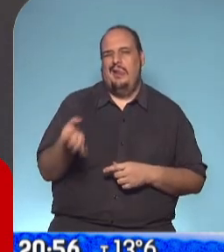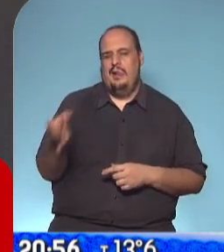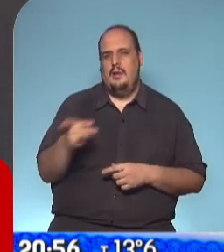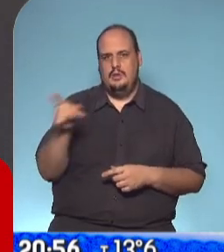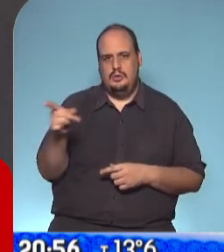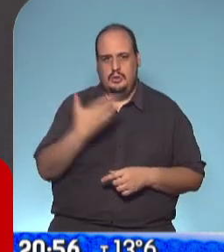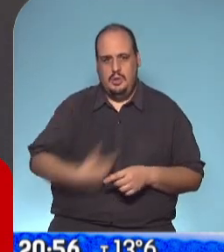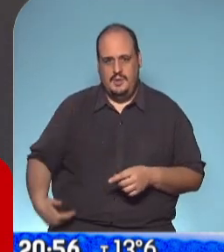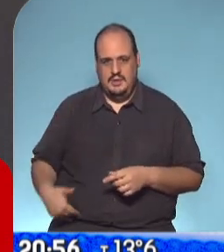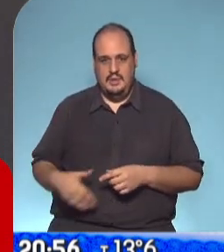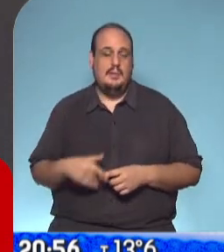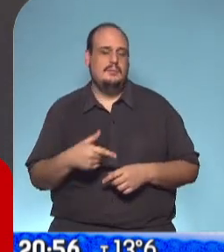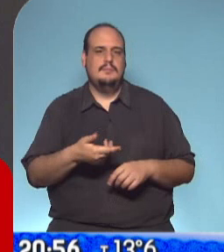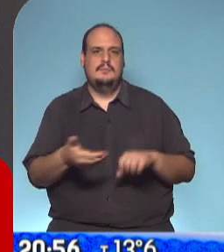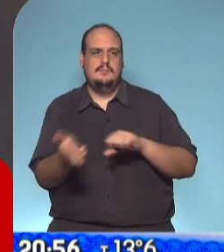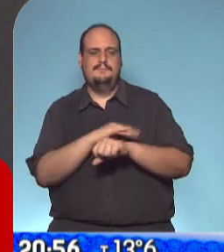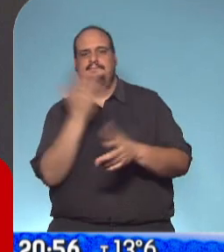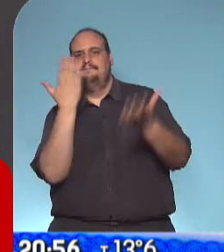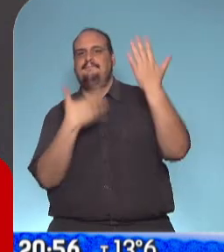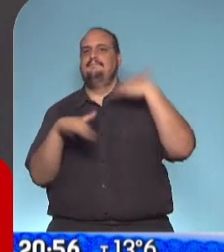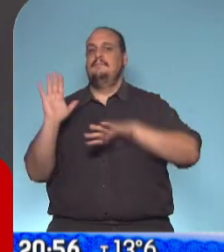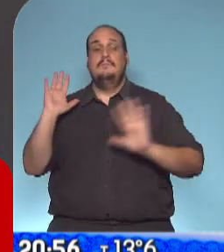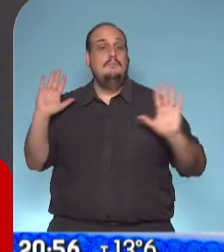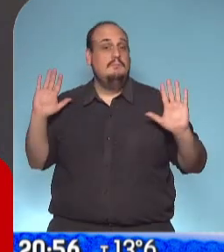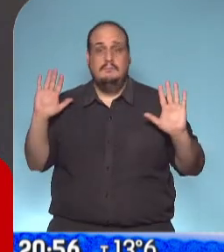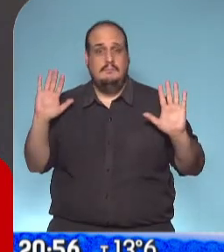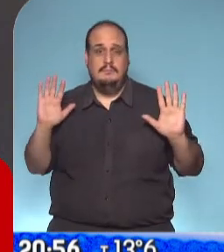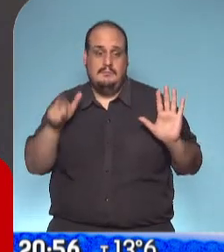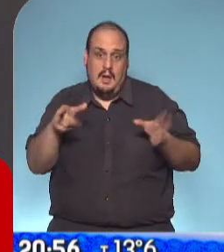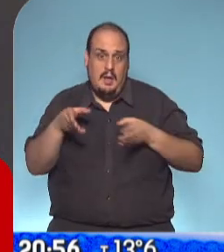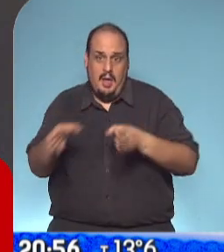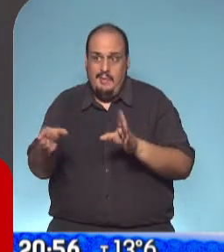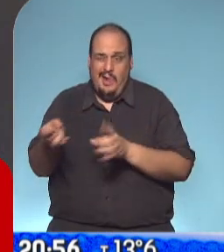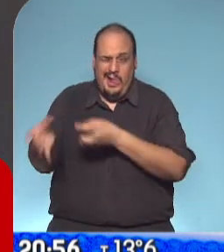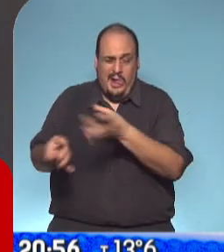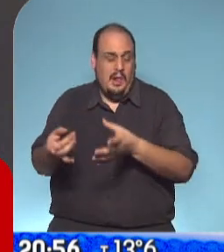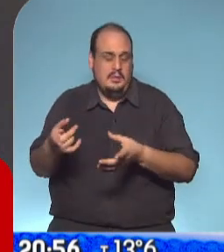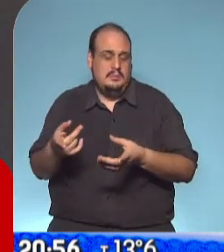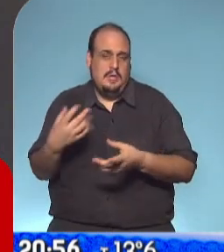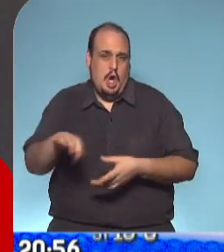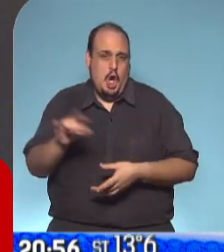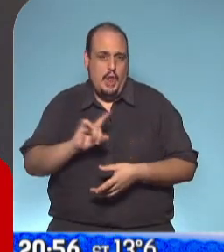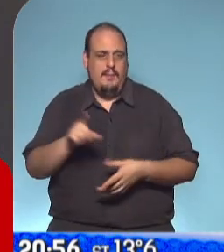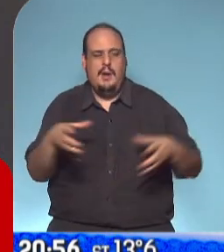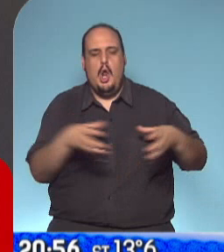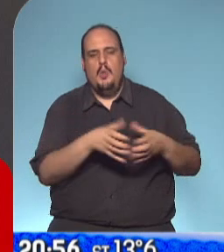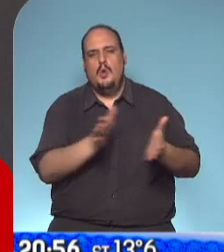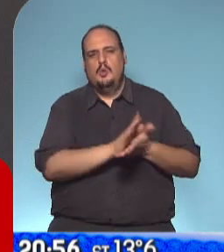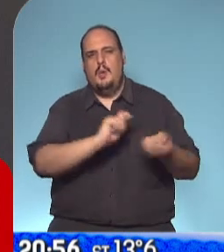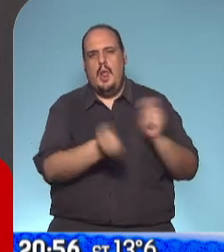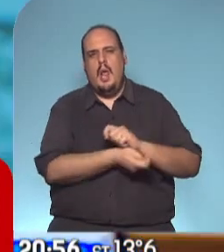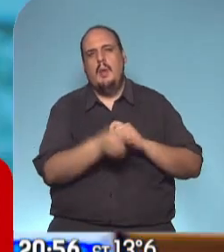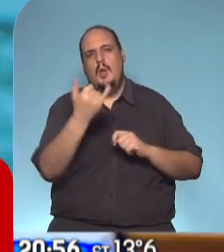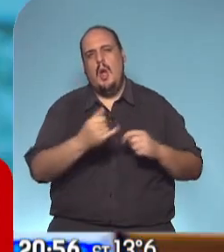él intentó no meterse en esa porque no es el camino en este momento, pero bueno, sabemos que esas diferencias dentro de Juntos por el Cambio están y también las venimos contando.